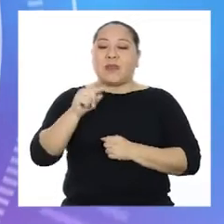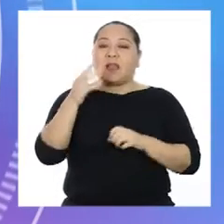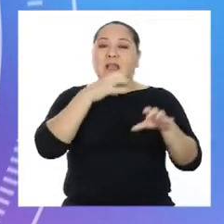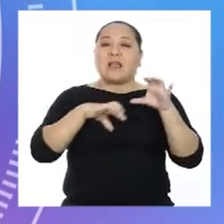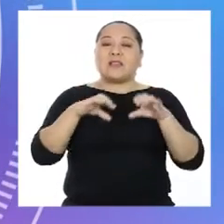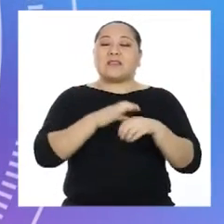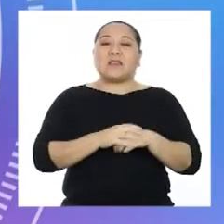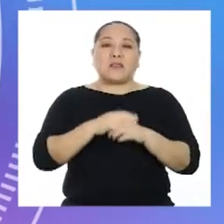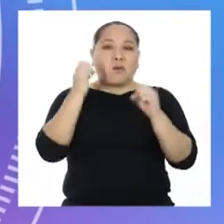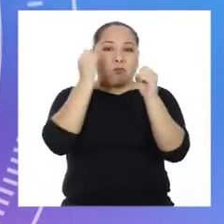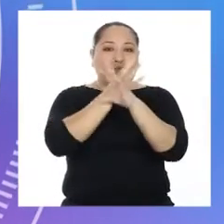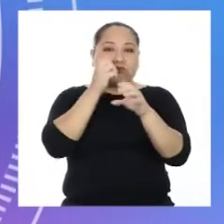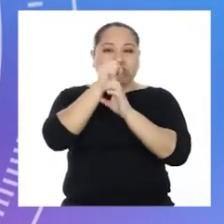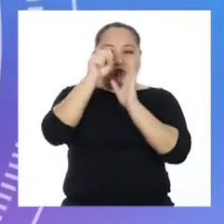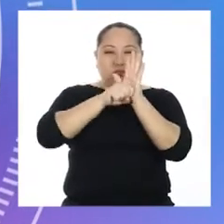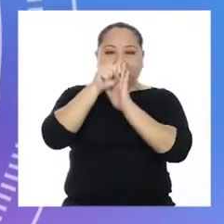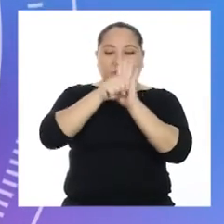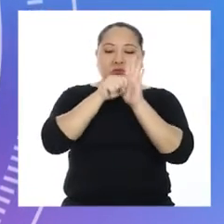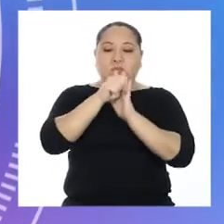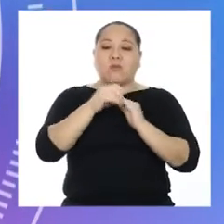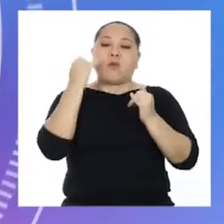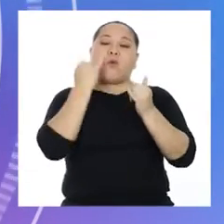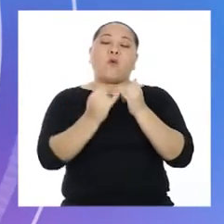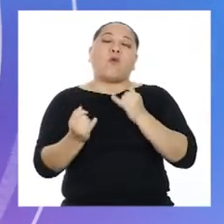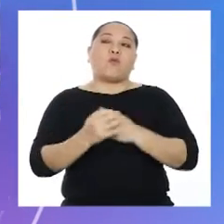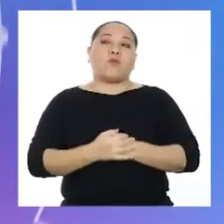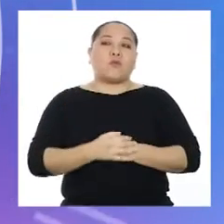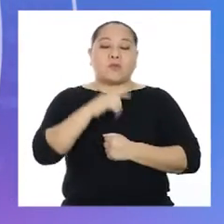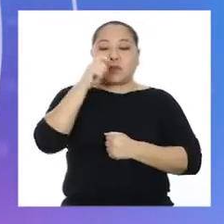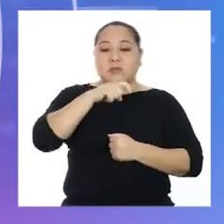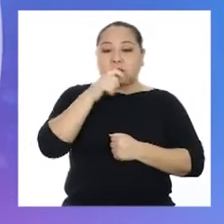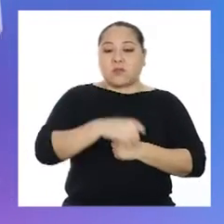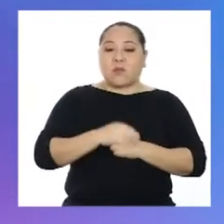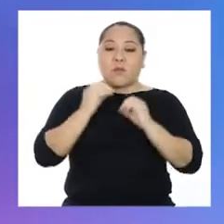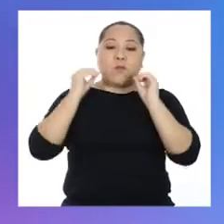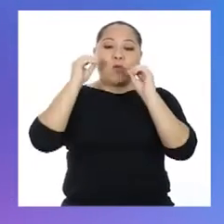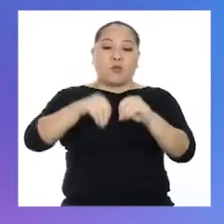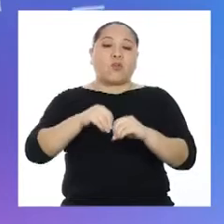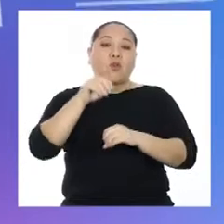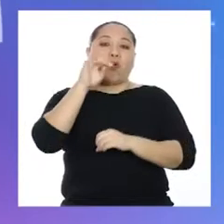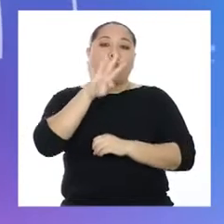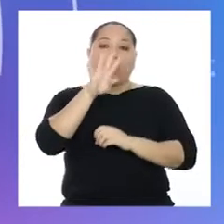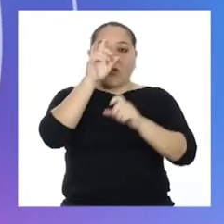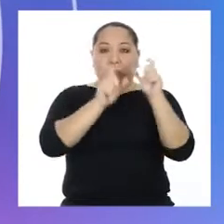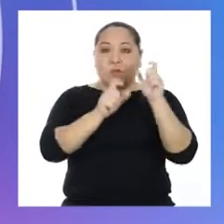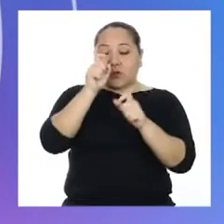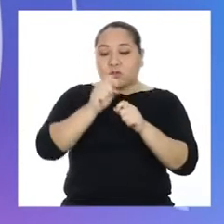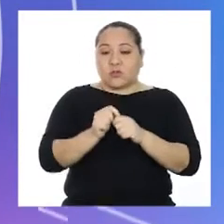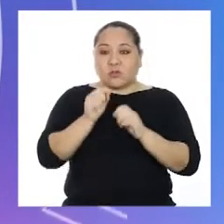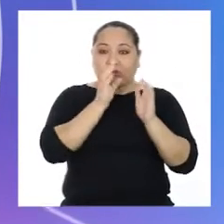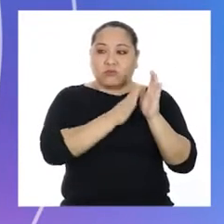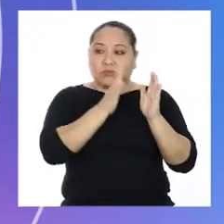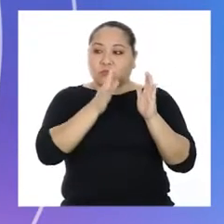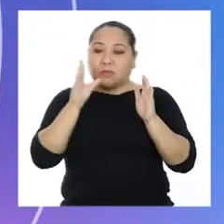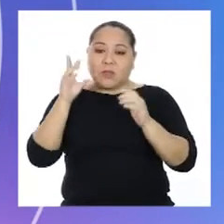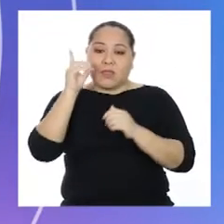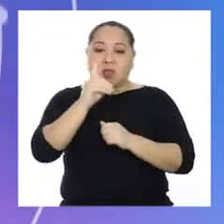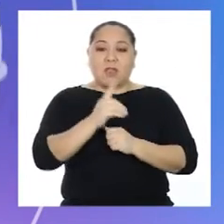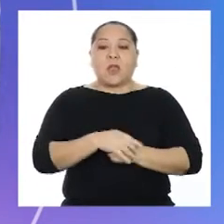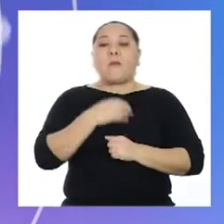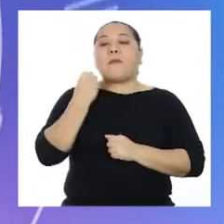para realizar videollamadas. Y por último, debemos colocar cuatro personas en la